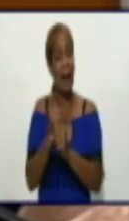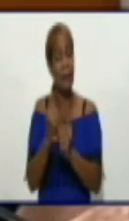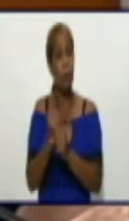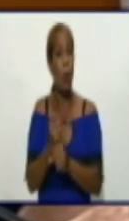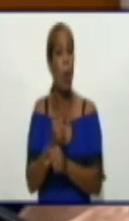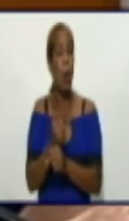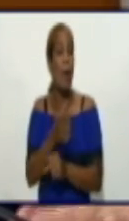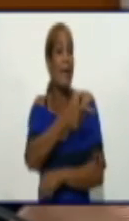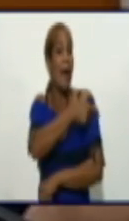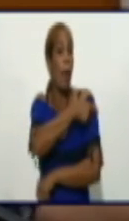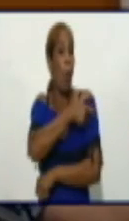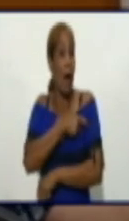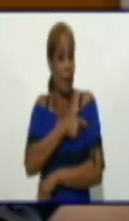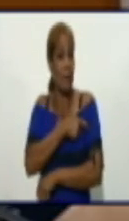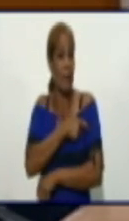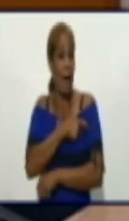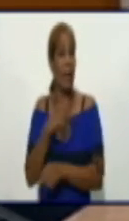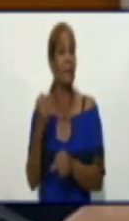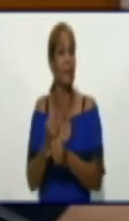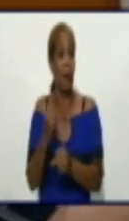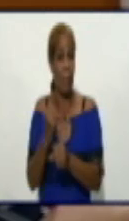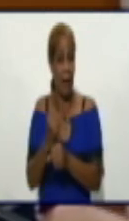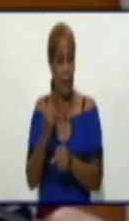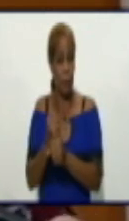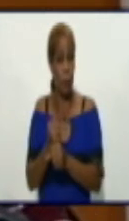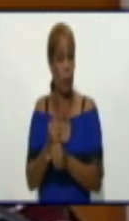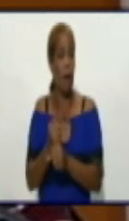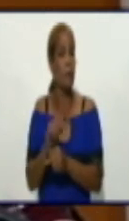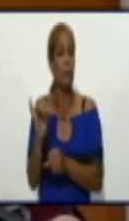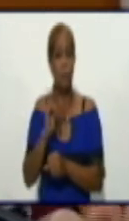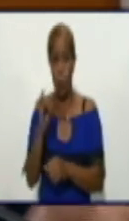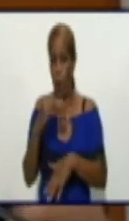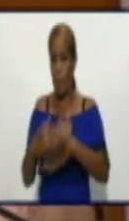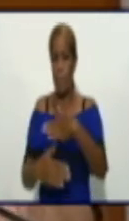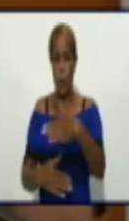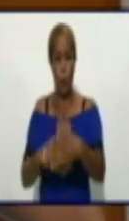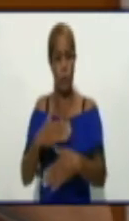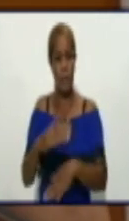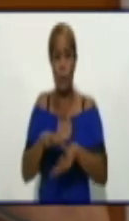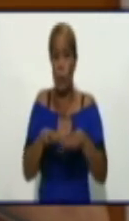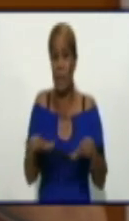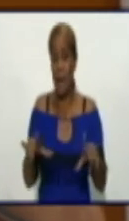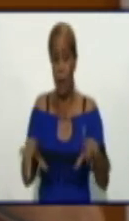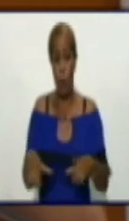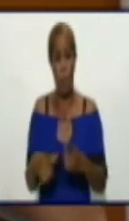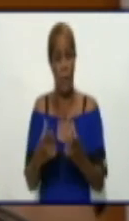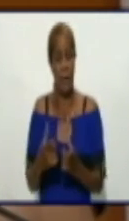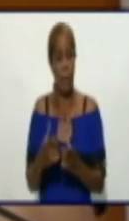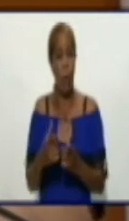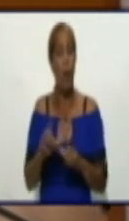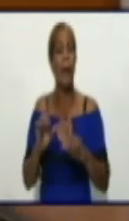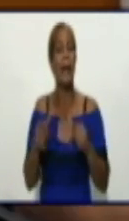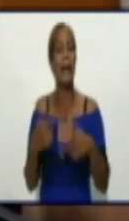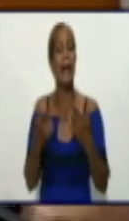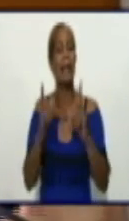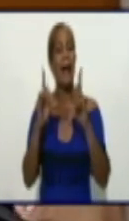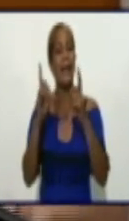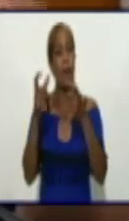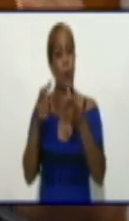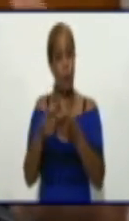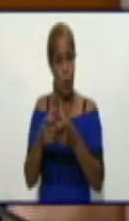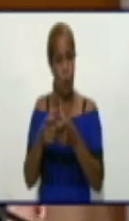nuestros colectivos laborales. Proceso que nosotros concluimos de asambleas de afiliados, ya que cerramos en el municipio donde precisamente hemos